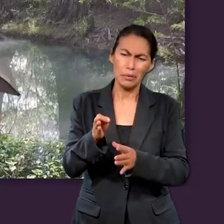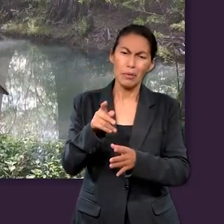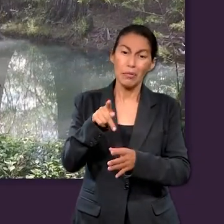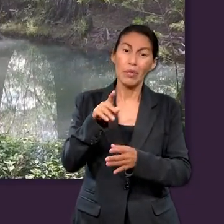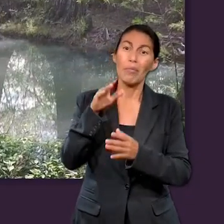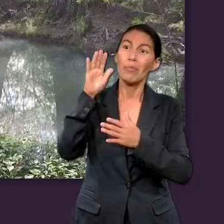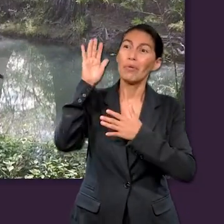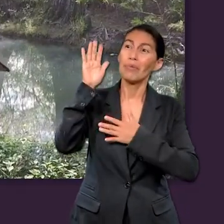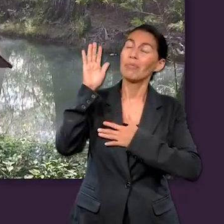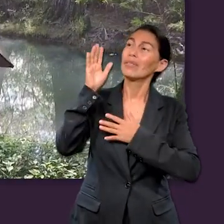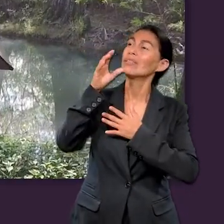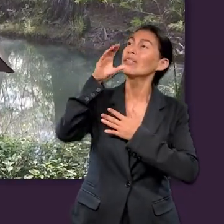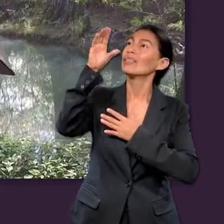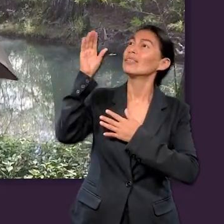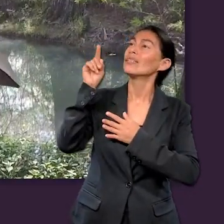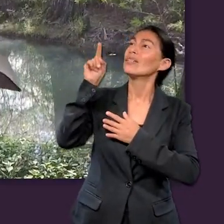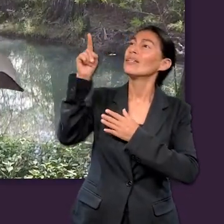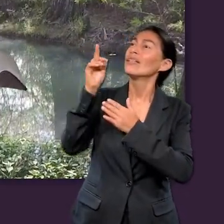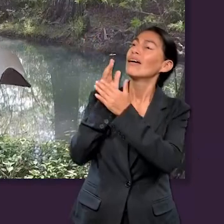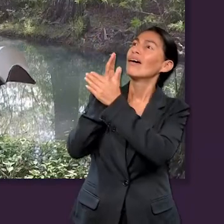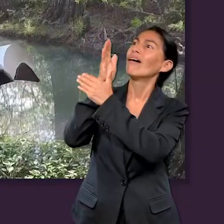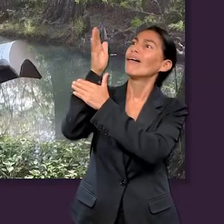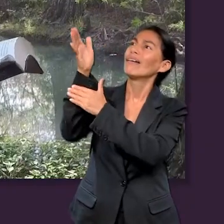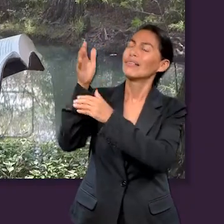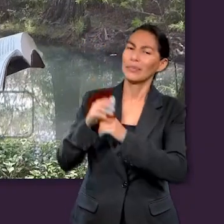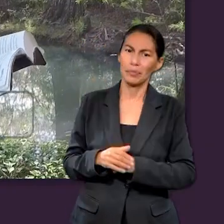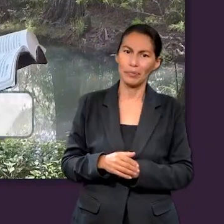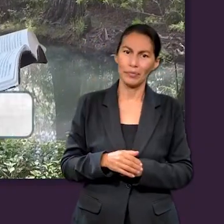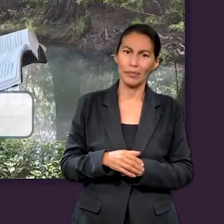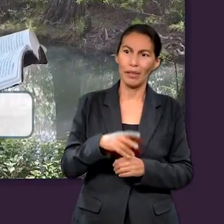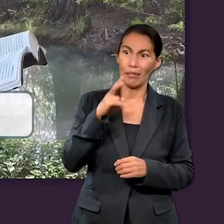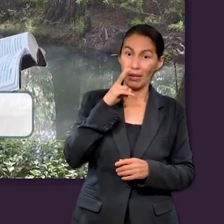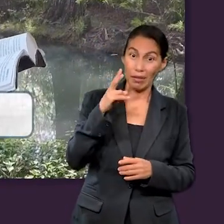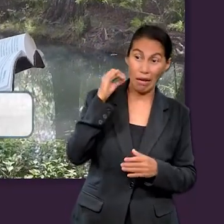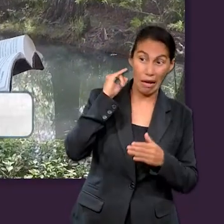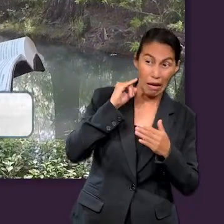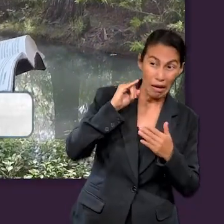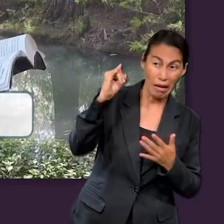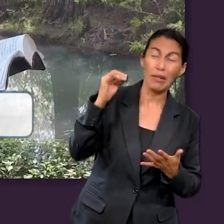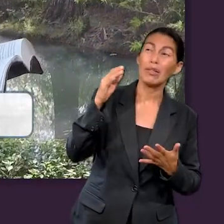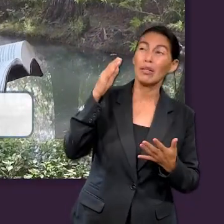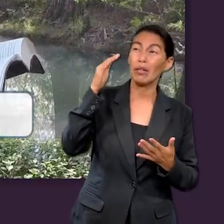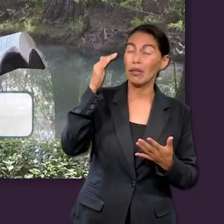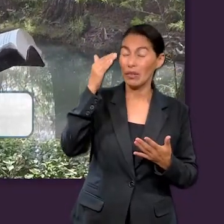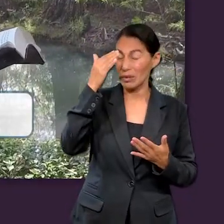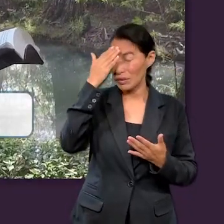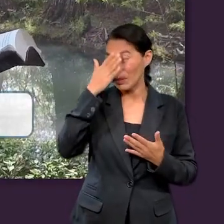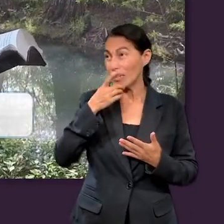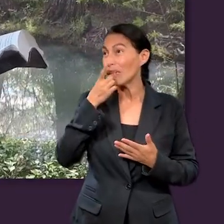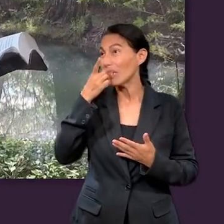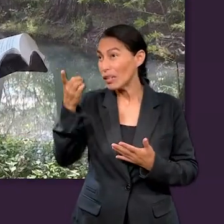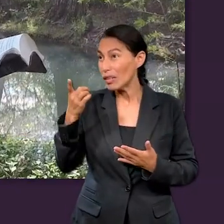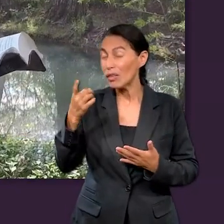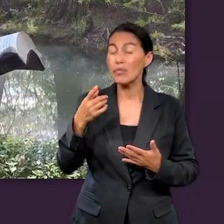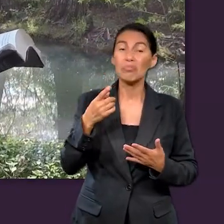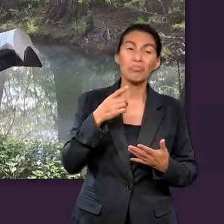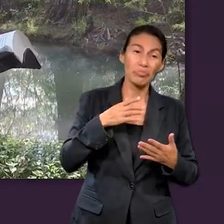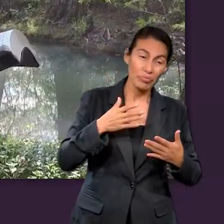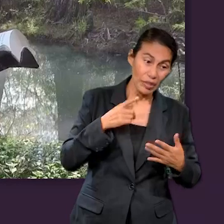promesa a la que él se aferraba es de una vida eternal. Dice, mirándolo de lejos y creyéndolo y saludándolo,